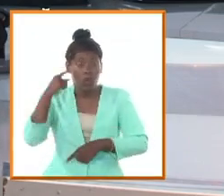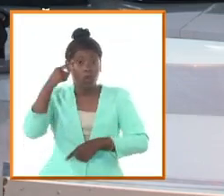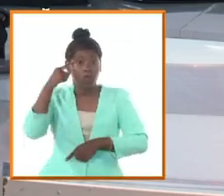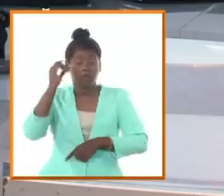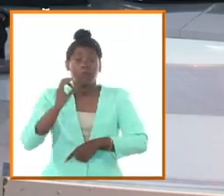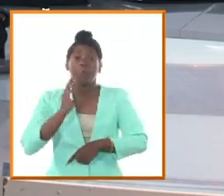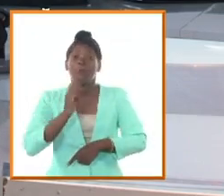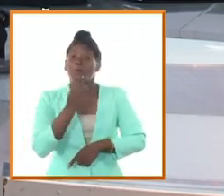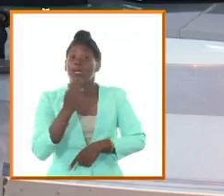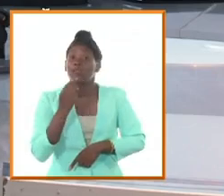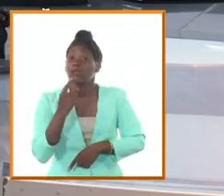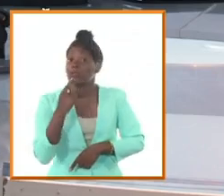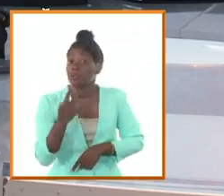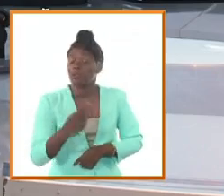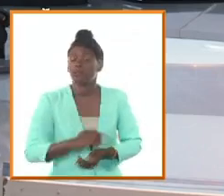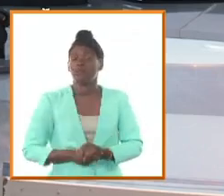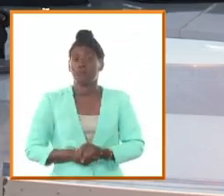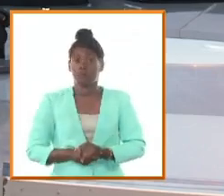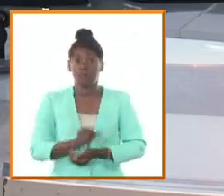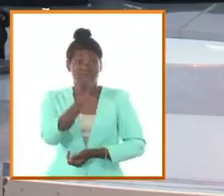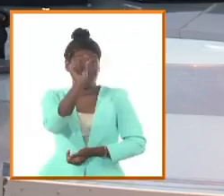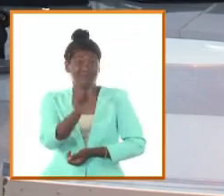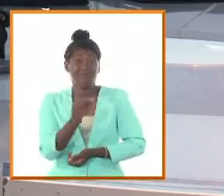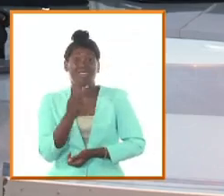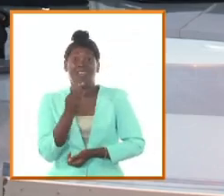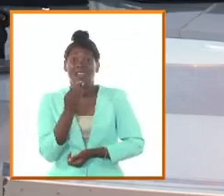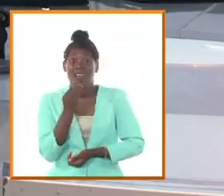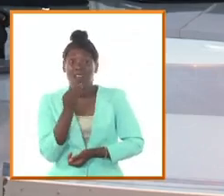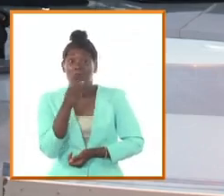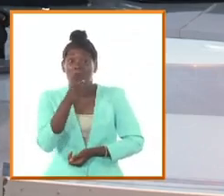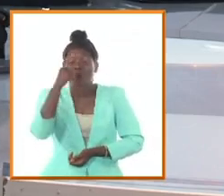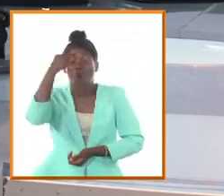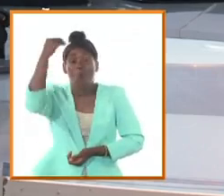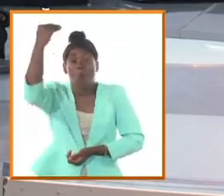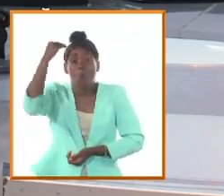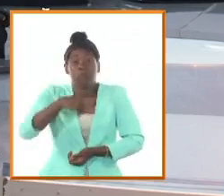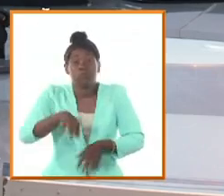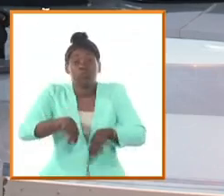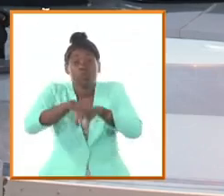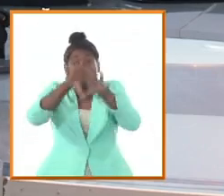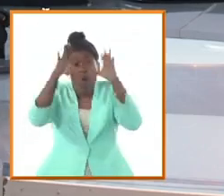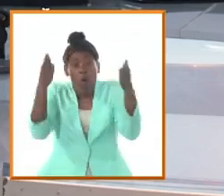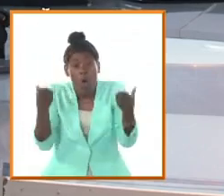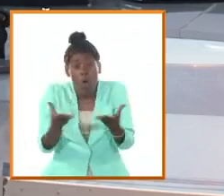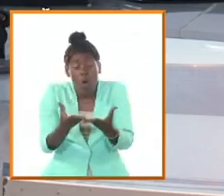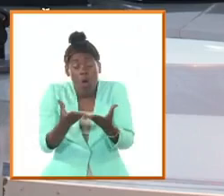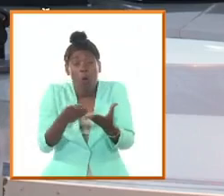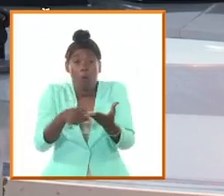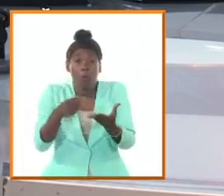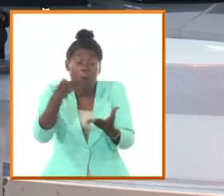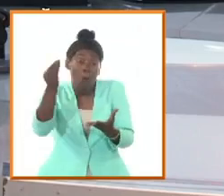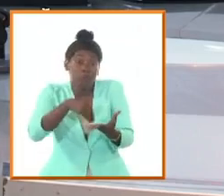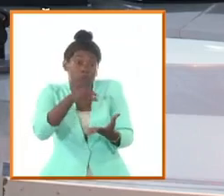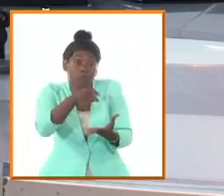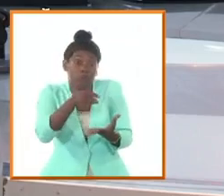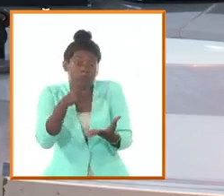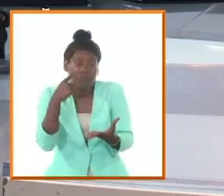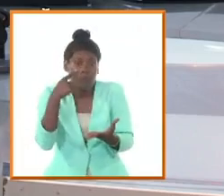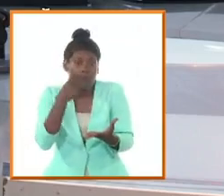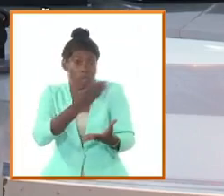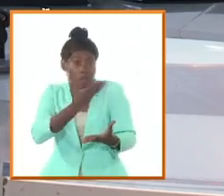como frente a los otros jefes militares del Camagüey que intentaban ensalzar a Agramonte frente a Céspedes él les dijo